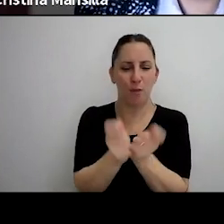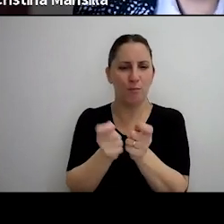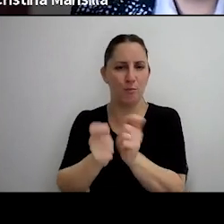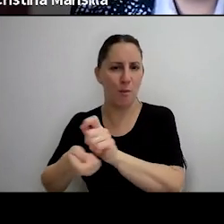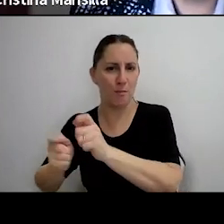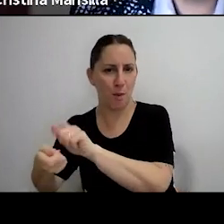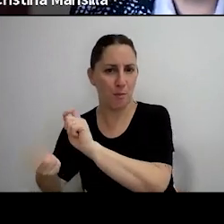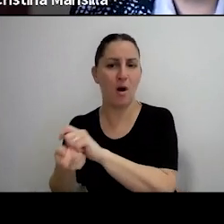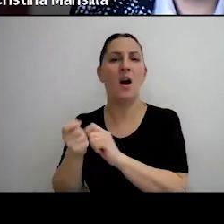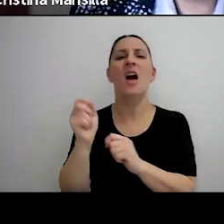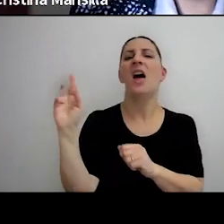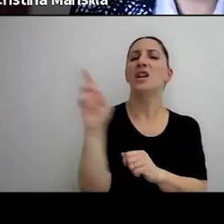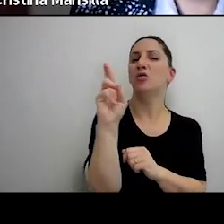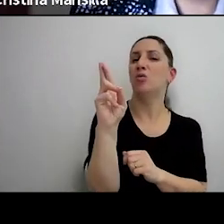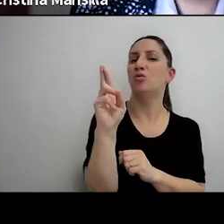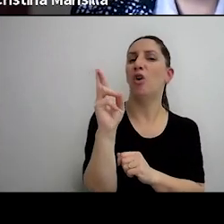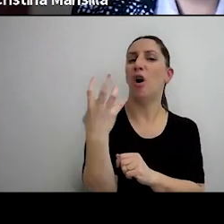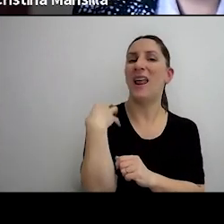también con la resolución general